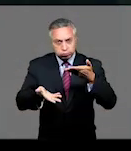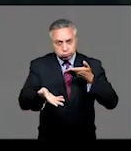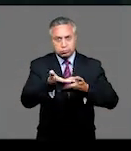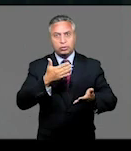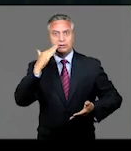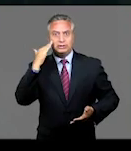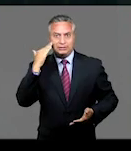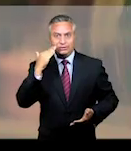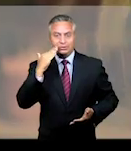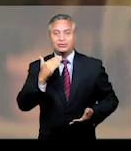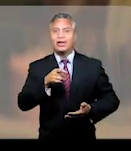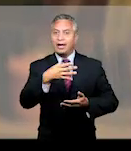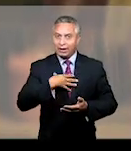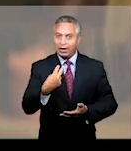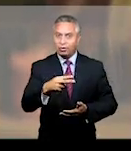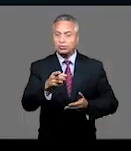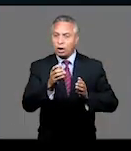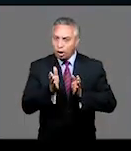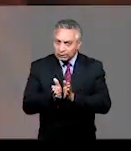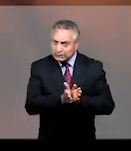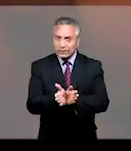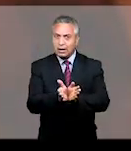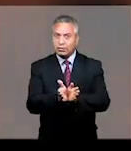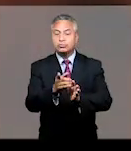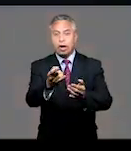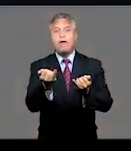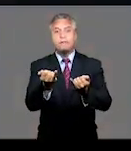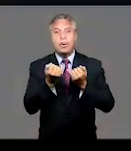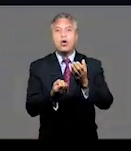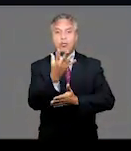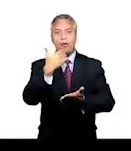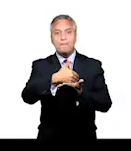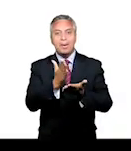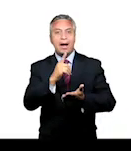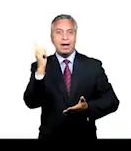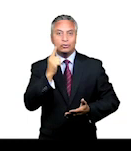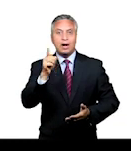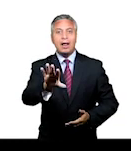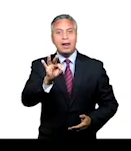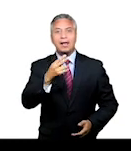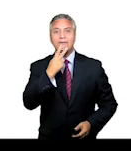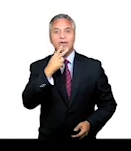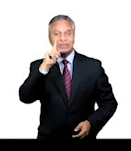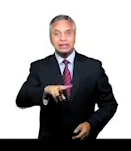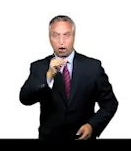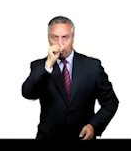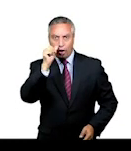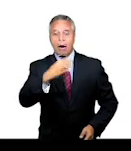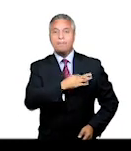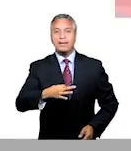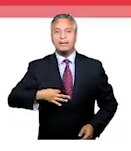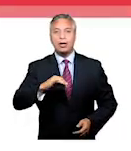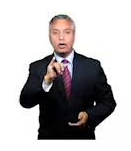conversen con sus hijos. Escúchalos. Guíalos. Infórmate del nuevo Plan Nacional. Elige vivir